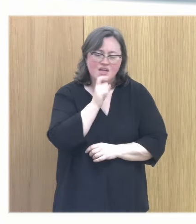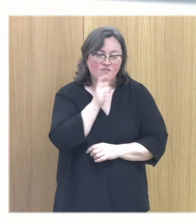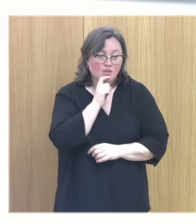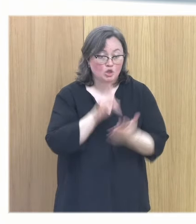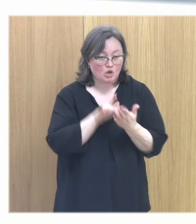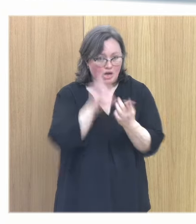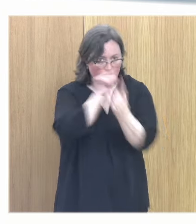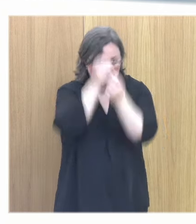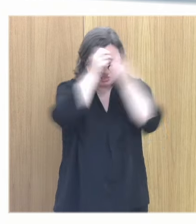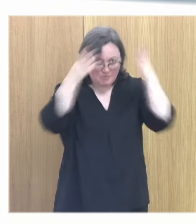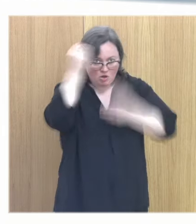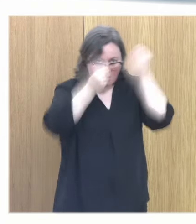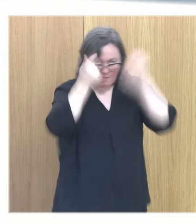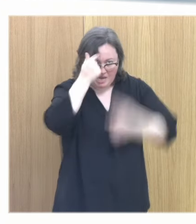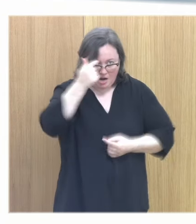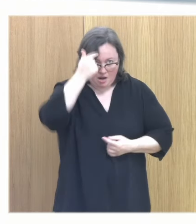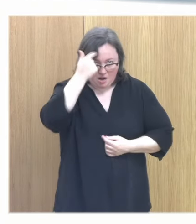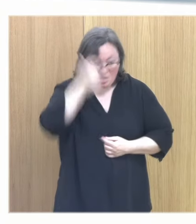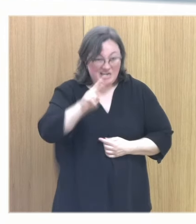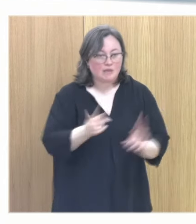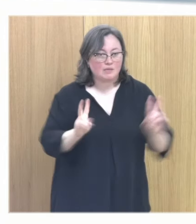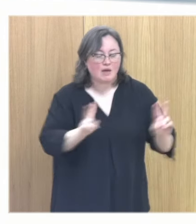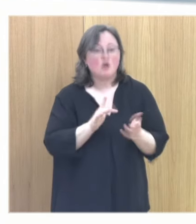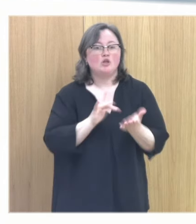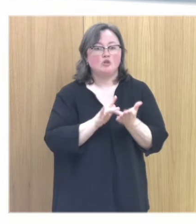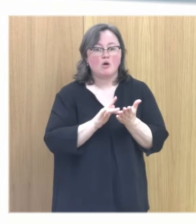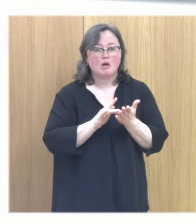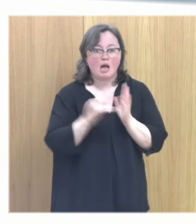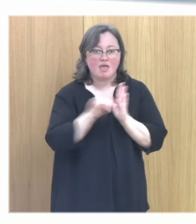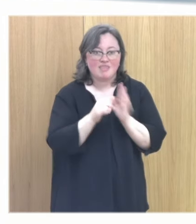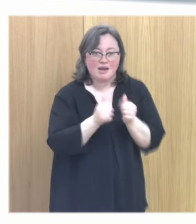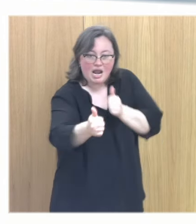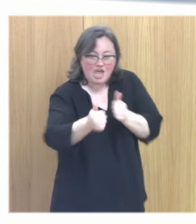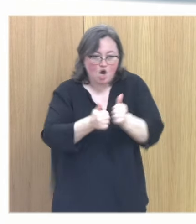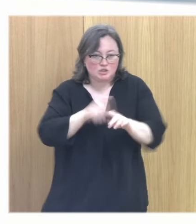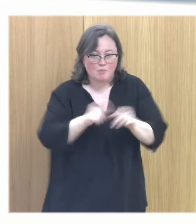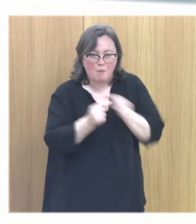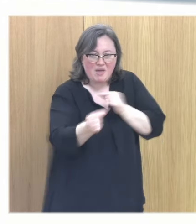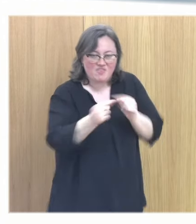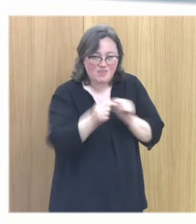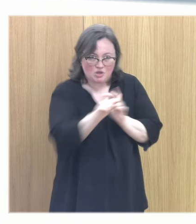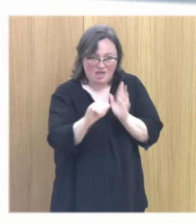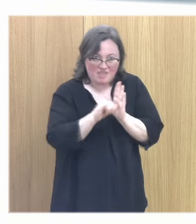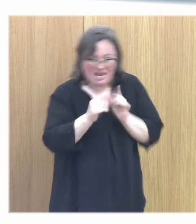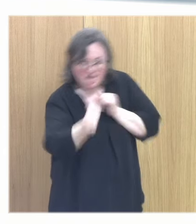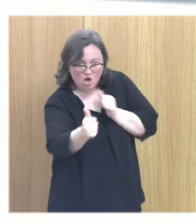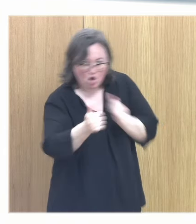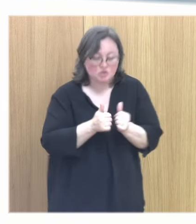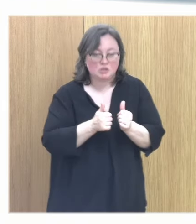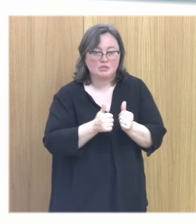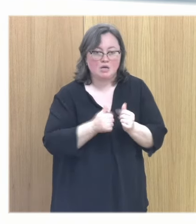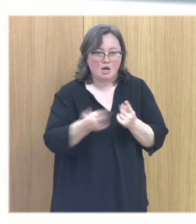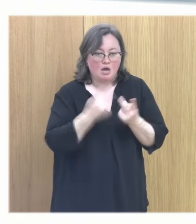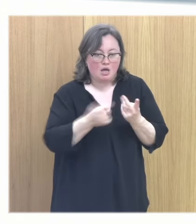yo tengo ese pensamiento paranoide esa hiperactivación ese mantenerme suficientemente cerca pero suficientemente lejos ese tal hay un montón de